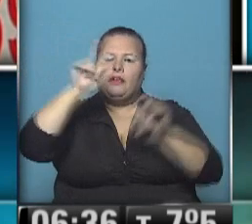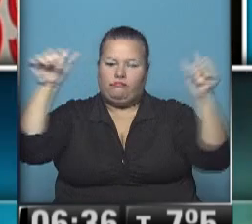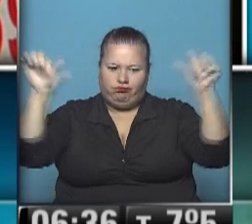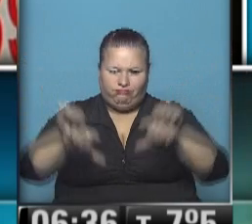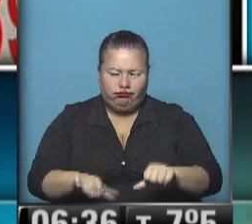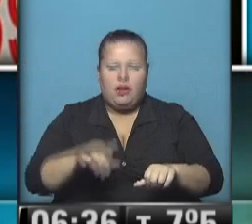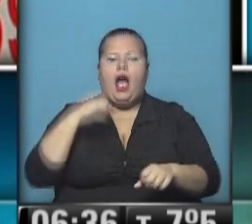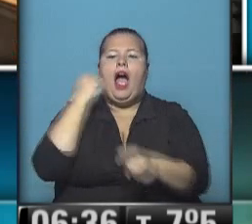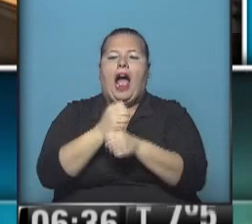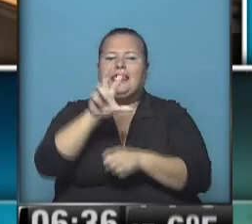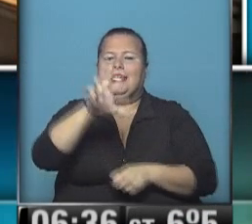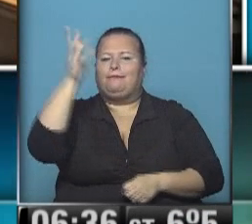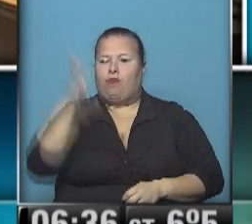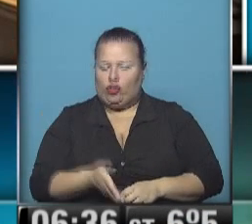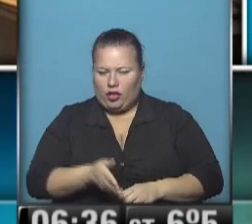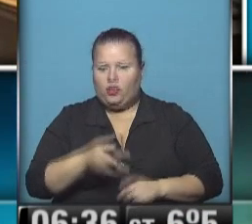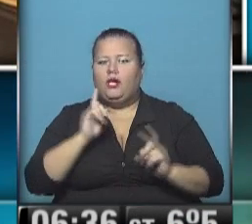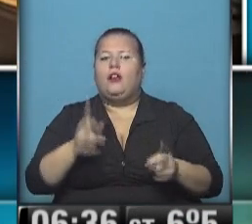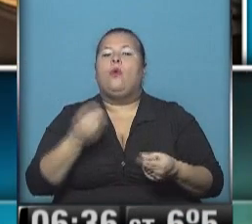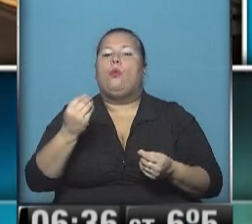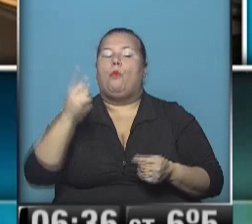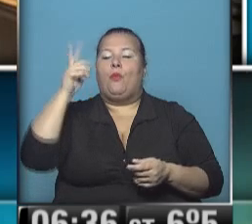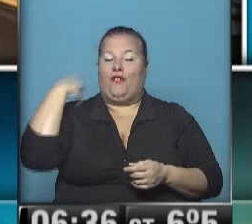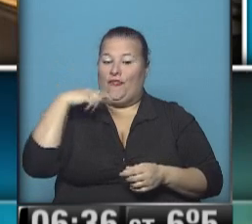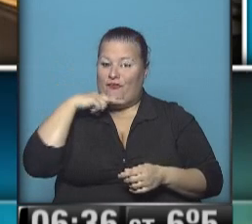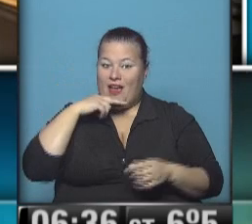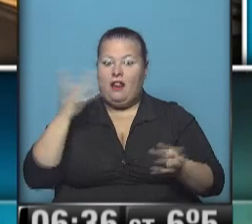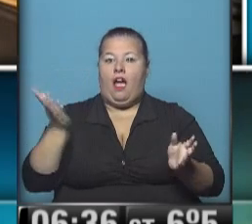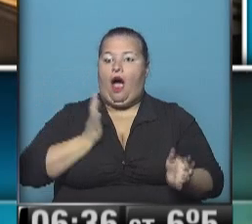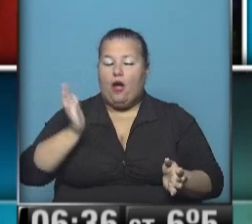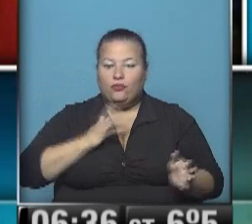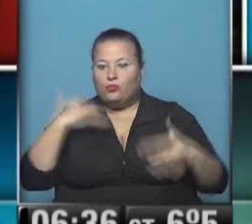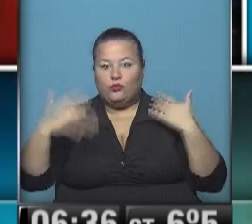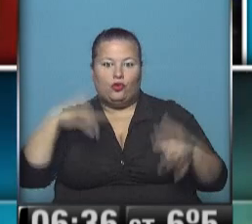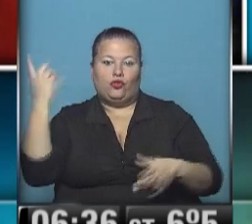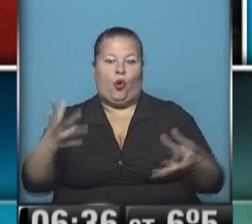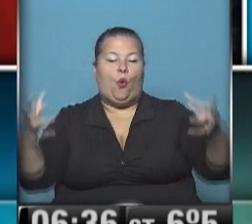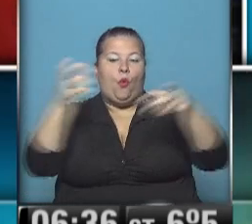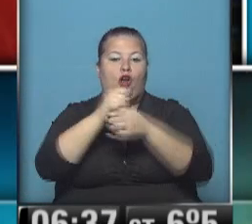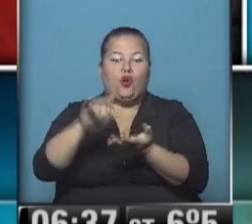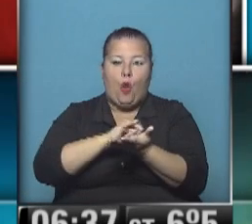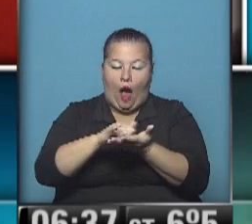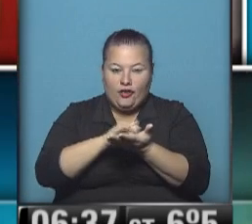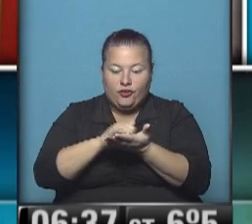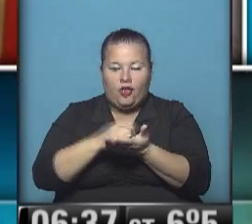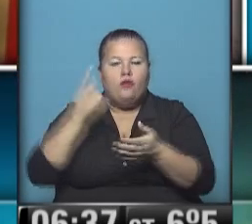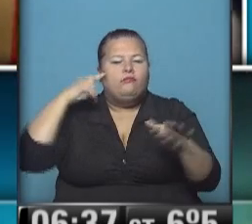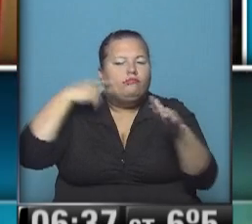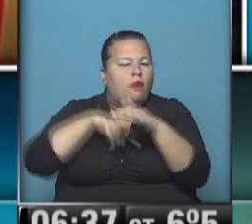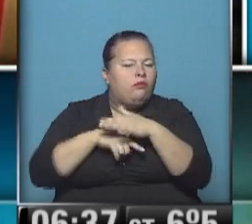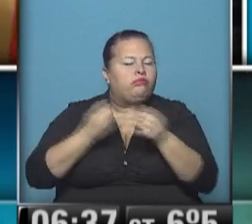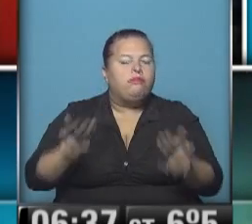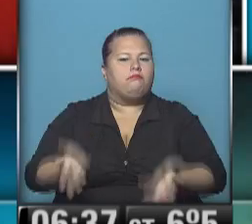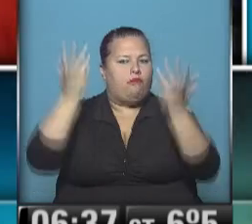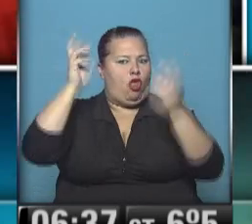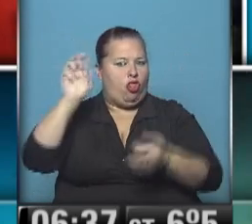retroceden hasta 3%. Ocurre luego de que el viernes el pánico se apoderara de la bolsa de Nueva York y se profundizara el alza